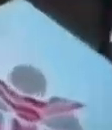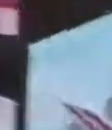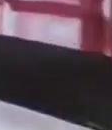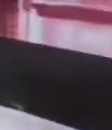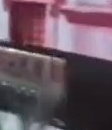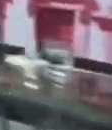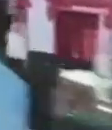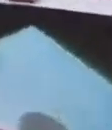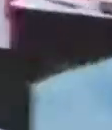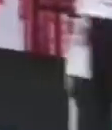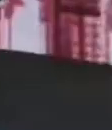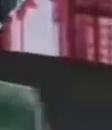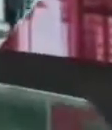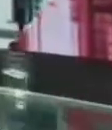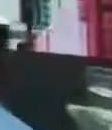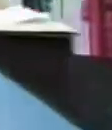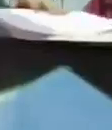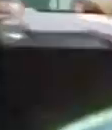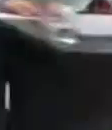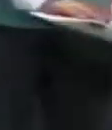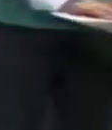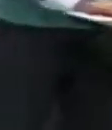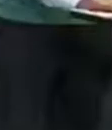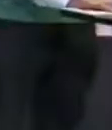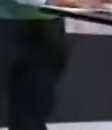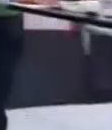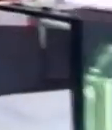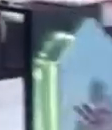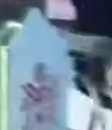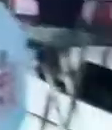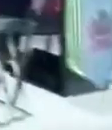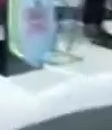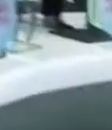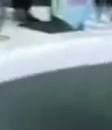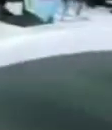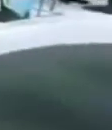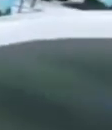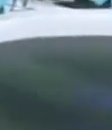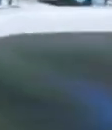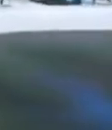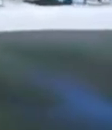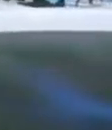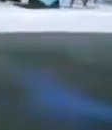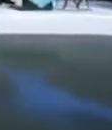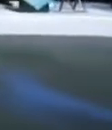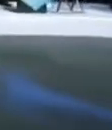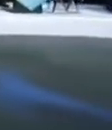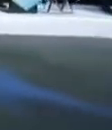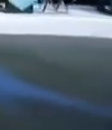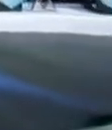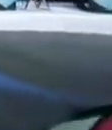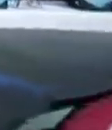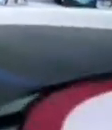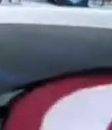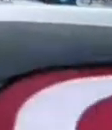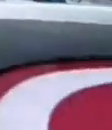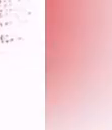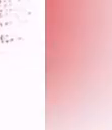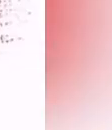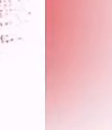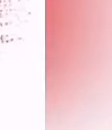video